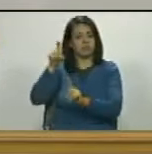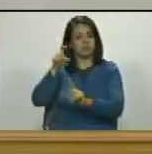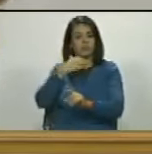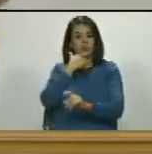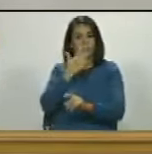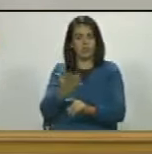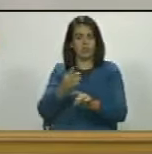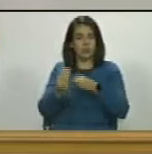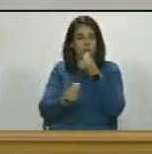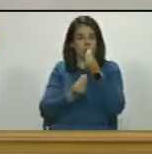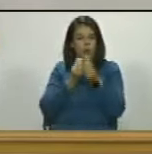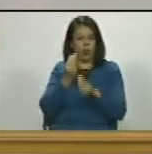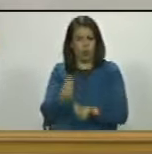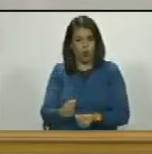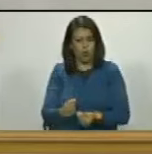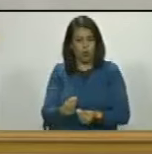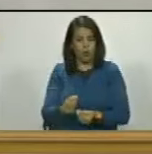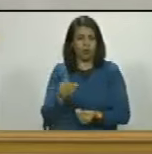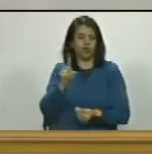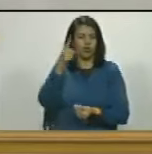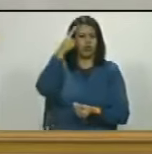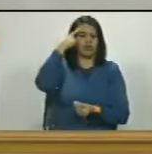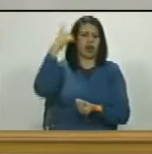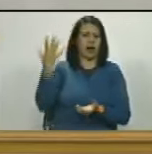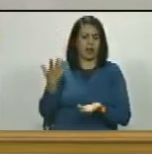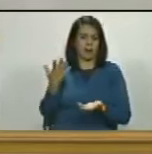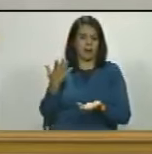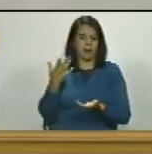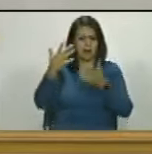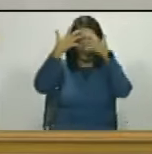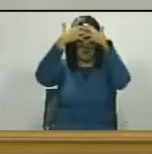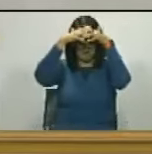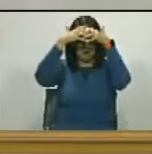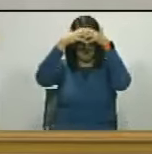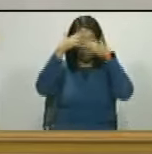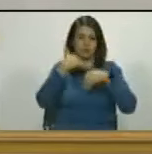pero como va a dar clase si es ágrafo si es analfabeta funcional